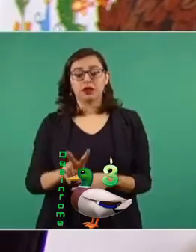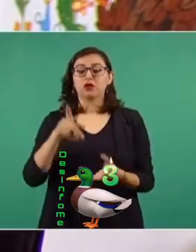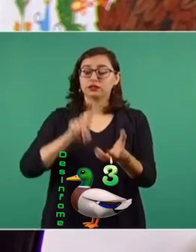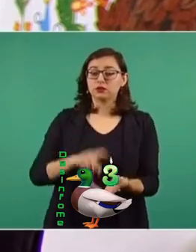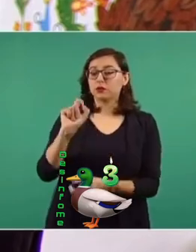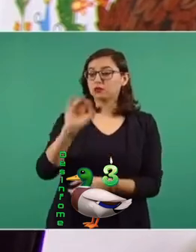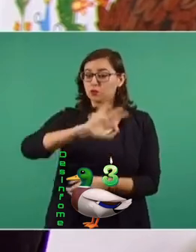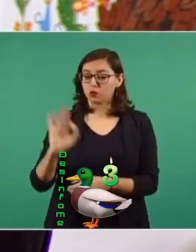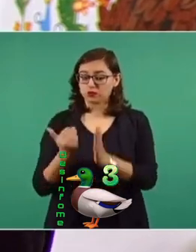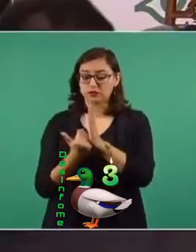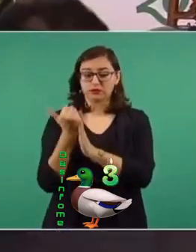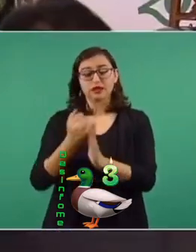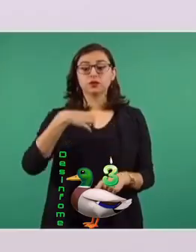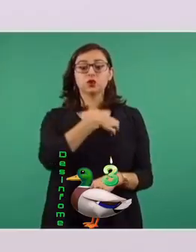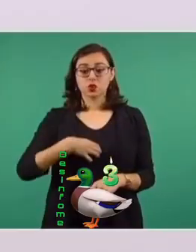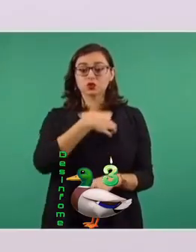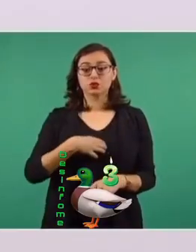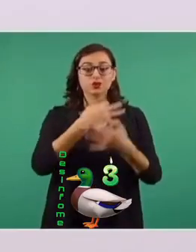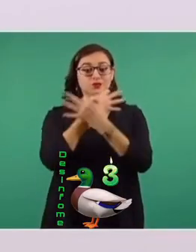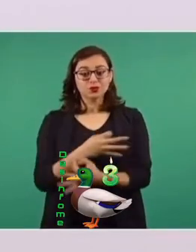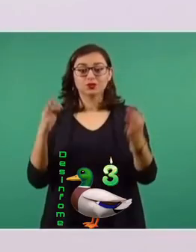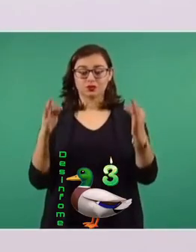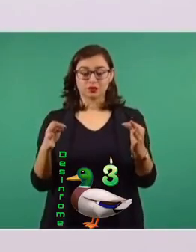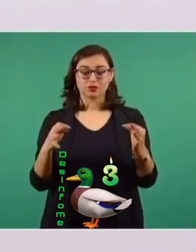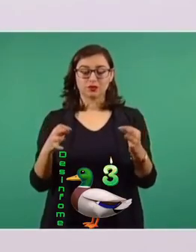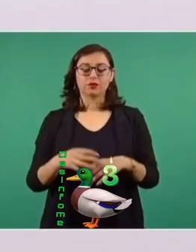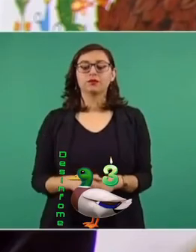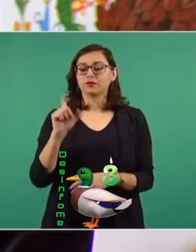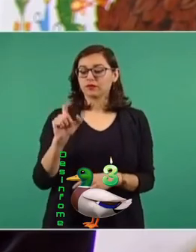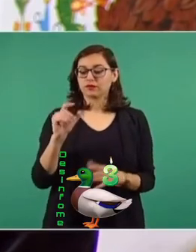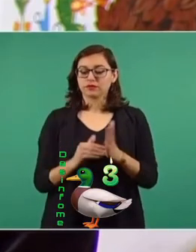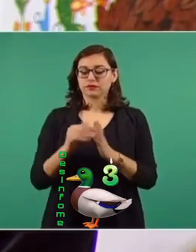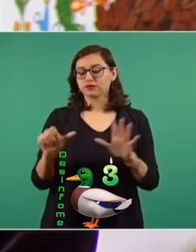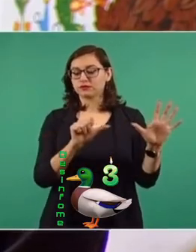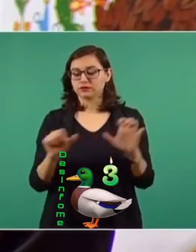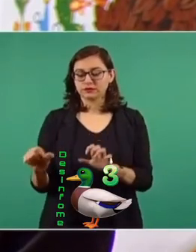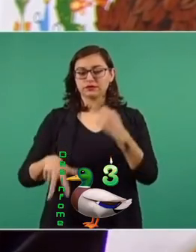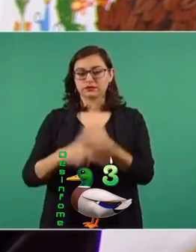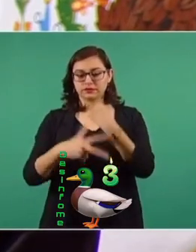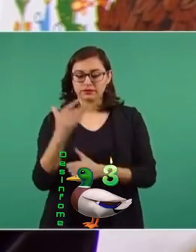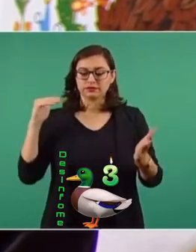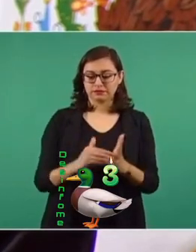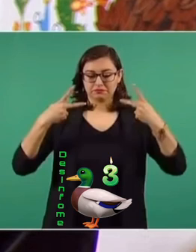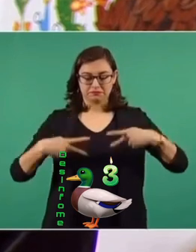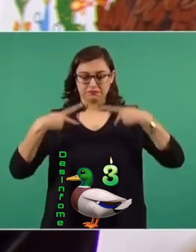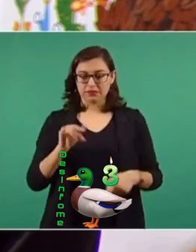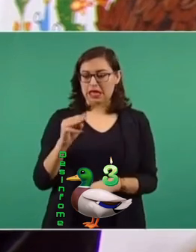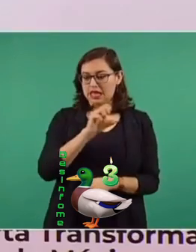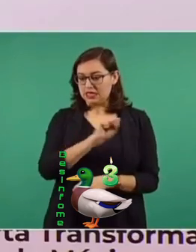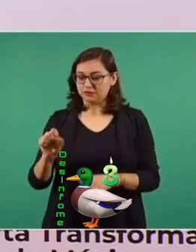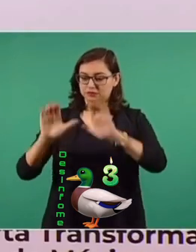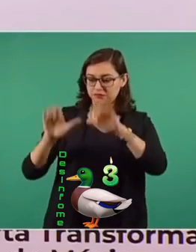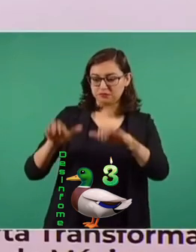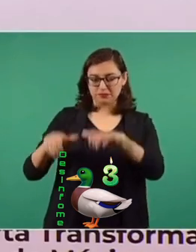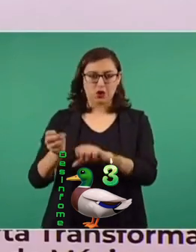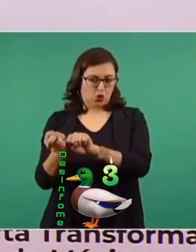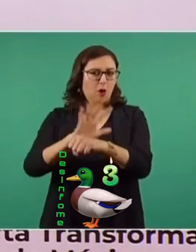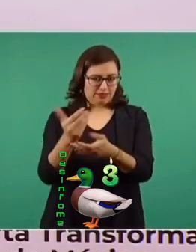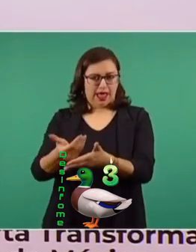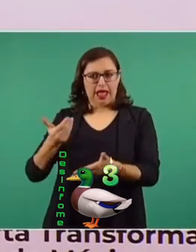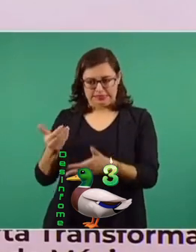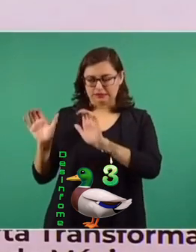corregir. La inflación se mantiene estable. De los 20 millones 613 mil trabajadores inscritos en el Seguro Social antes de la pandemia,